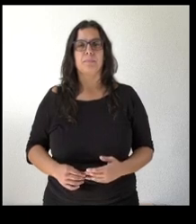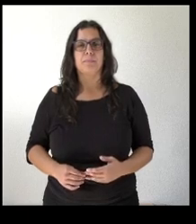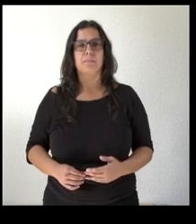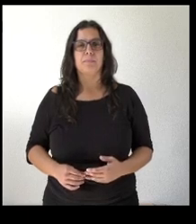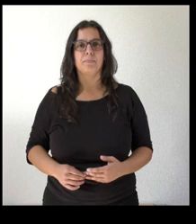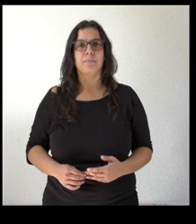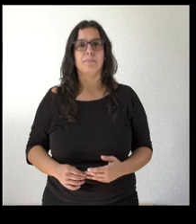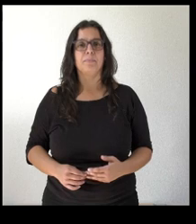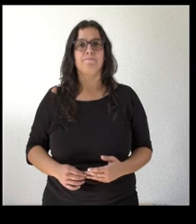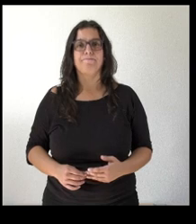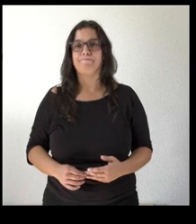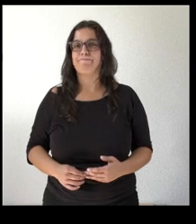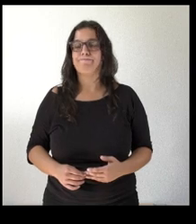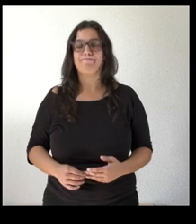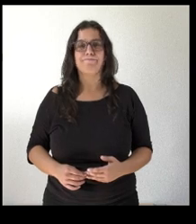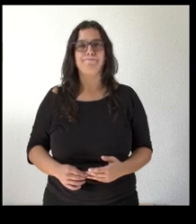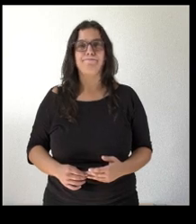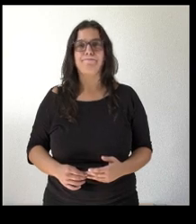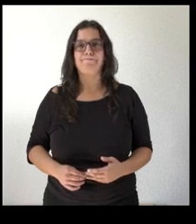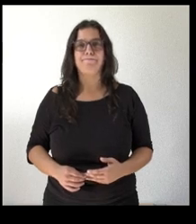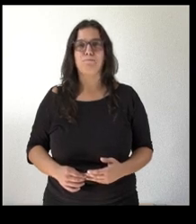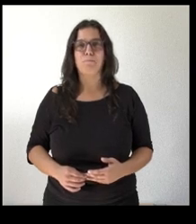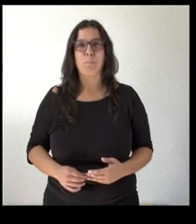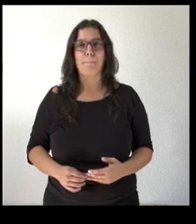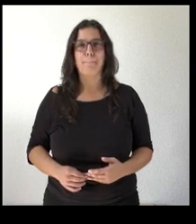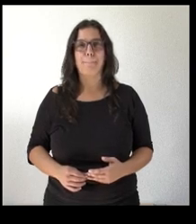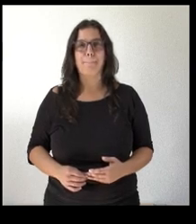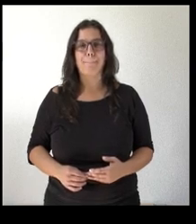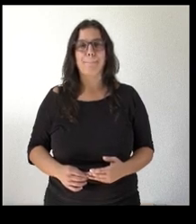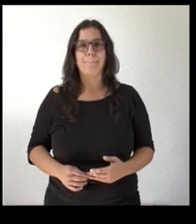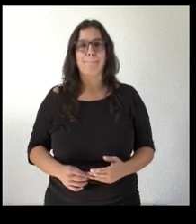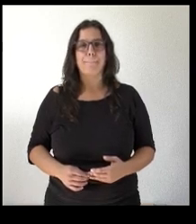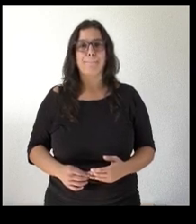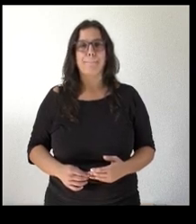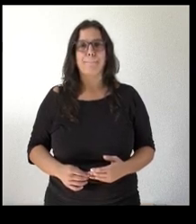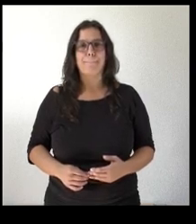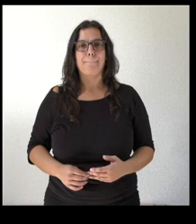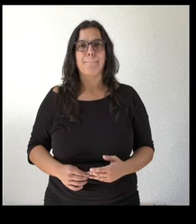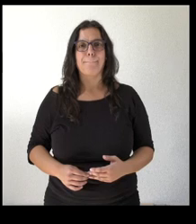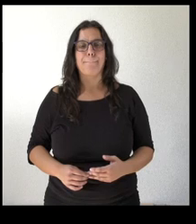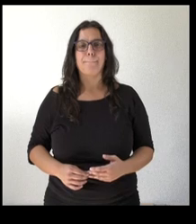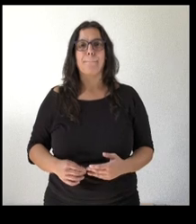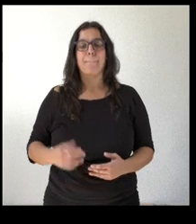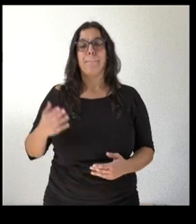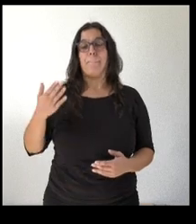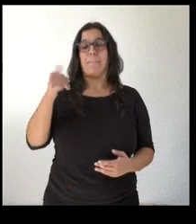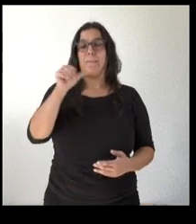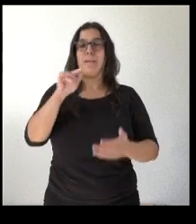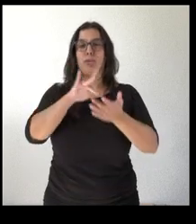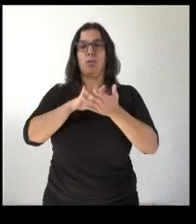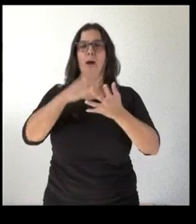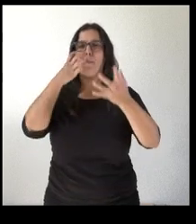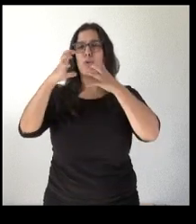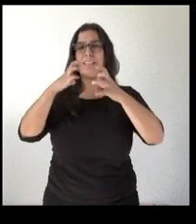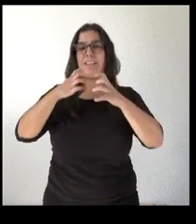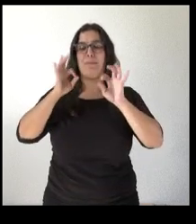o internacional? Recientemente esta semana ha habido una masiva protesta en el campo leonés exigiendo que no se realice